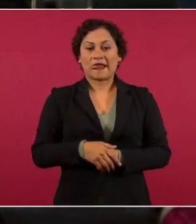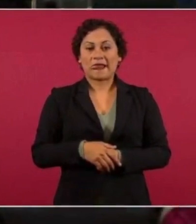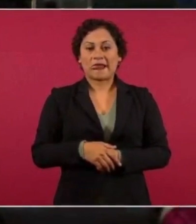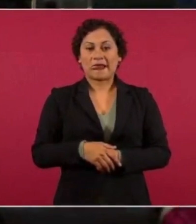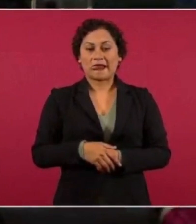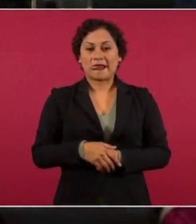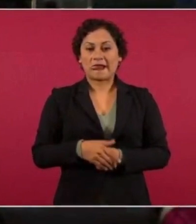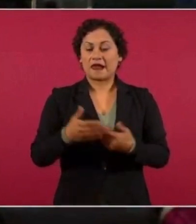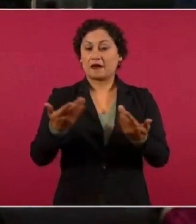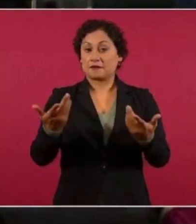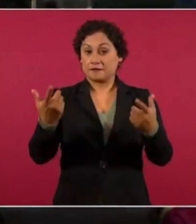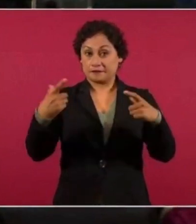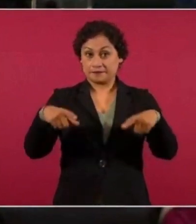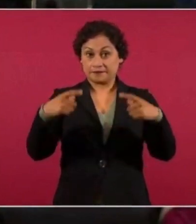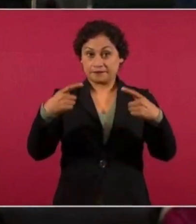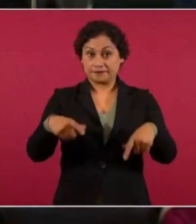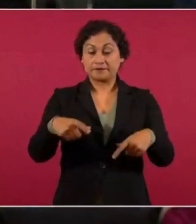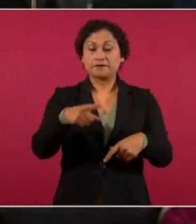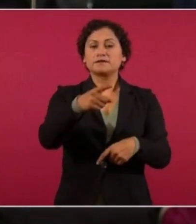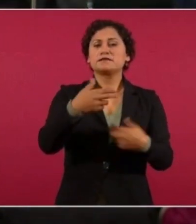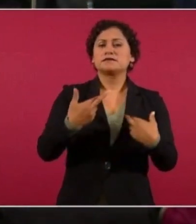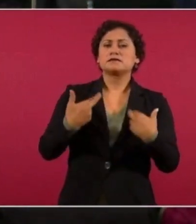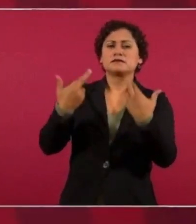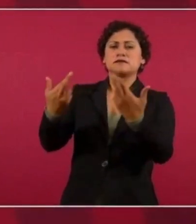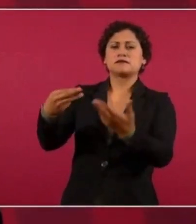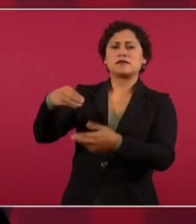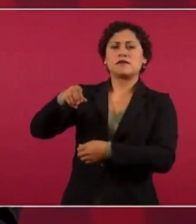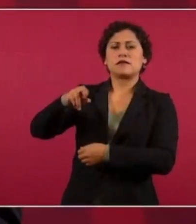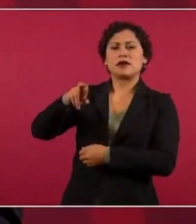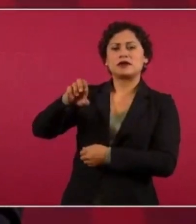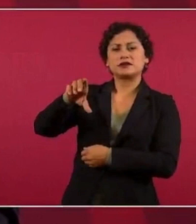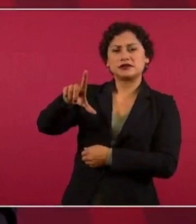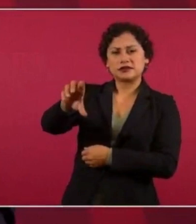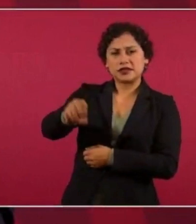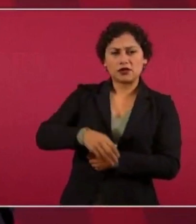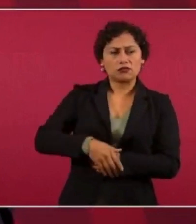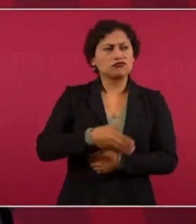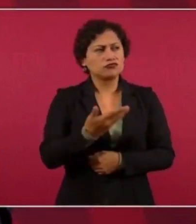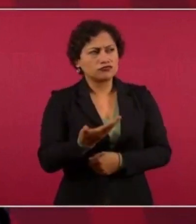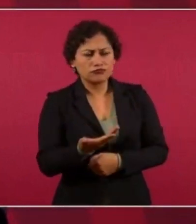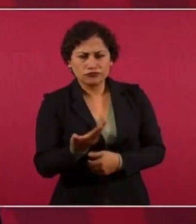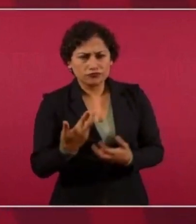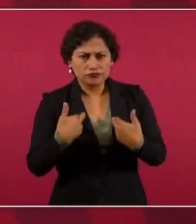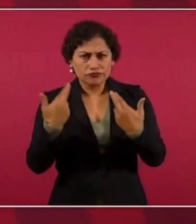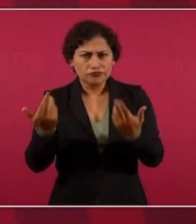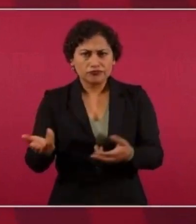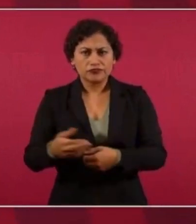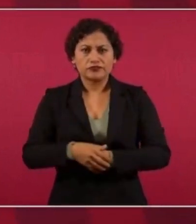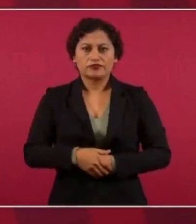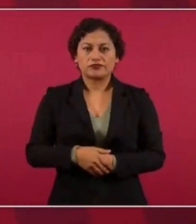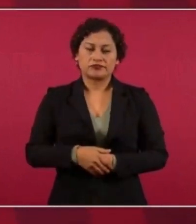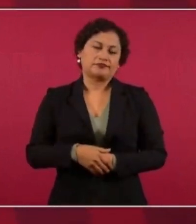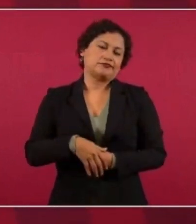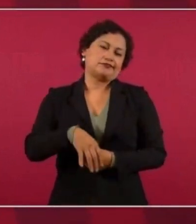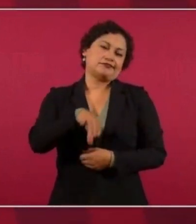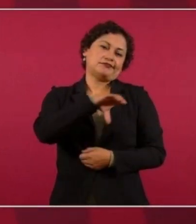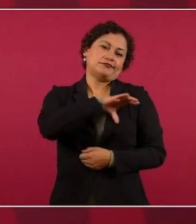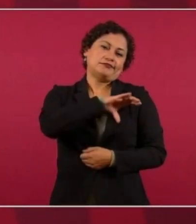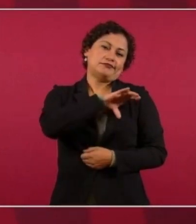Iba a ver pastel. ¿Qué le regaló a Marcelo, presidente? ¿Mande? ¿Qué le regaló a Marcelo? Ah, afecto,